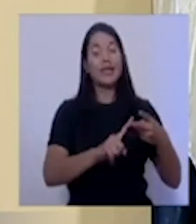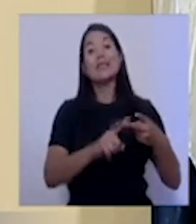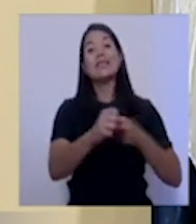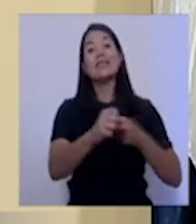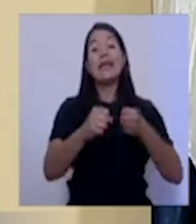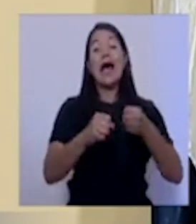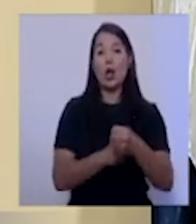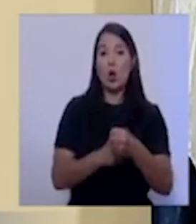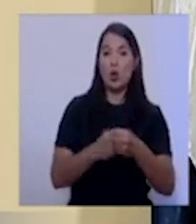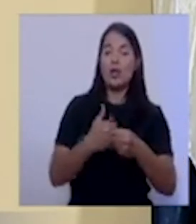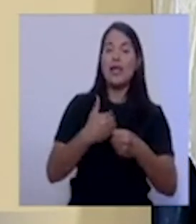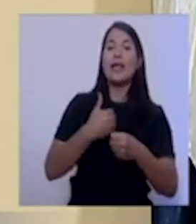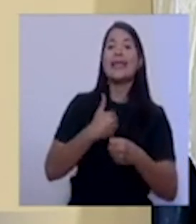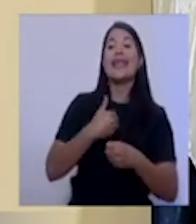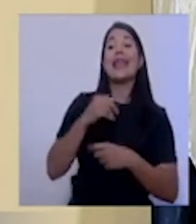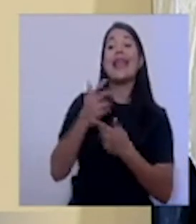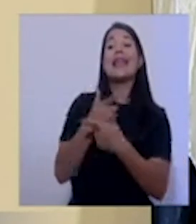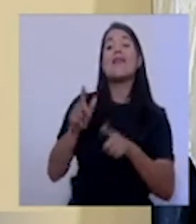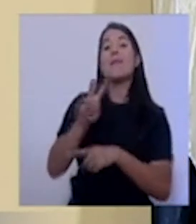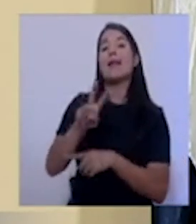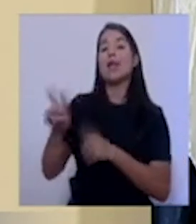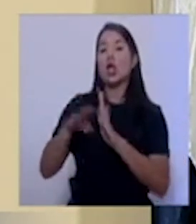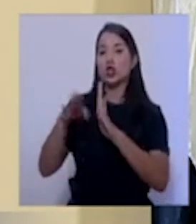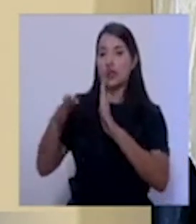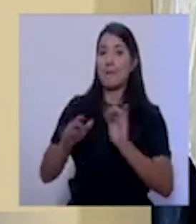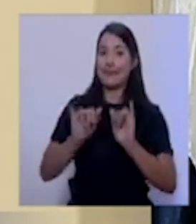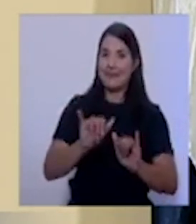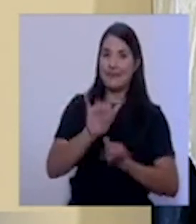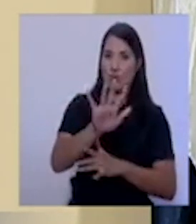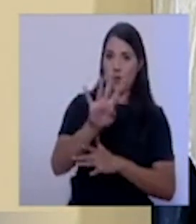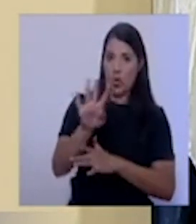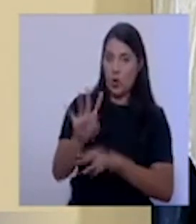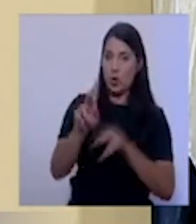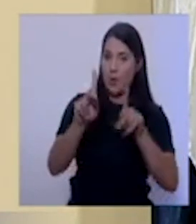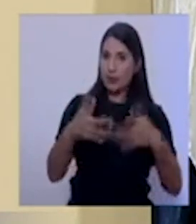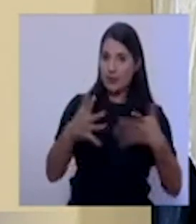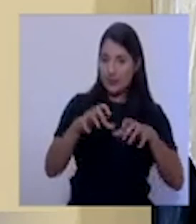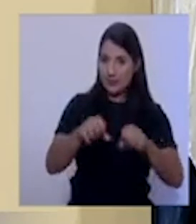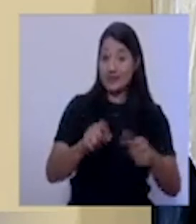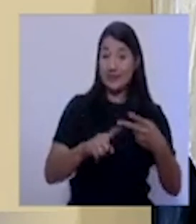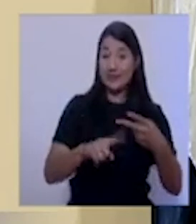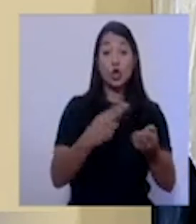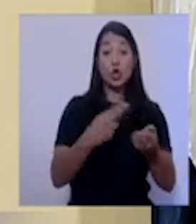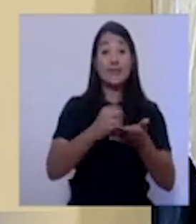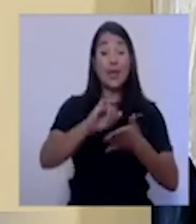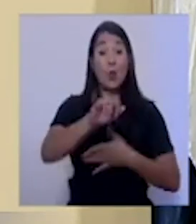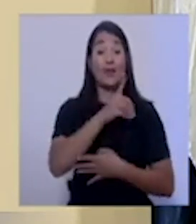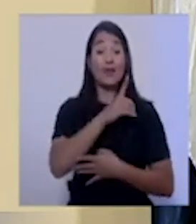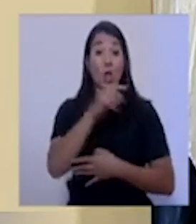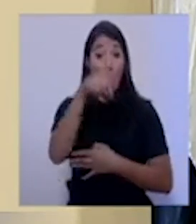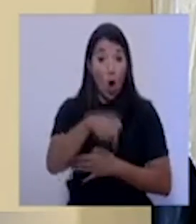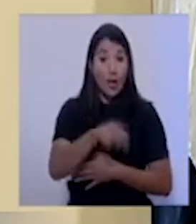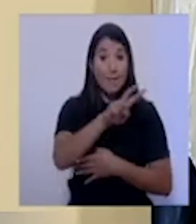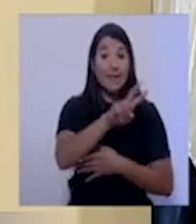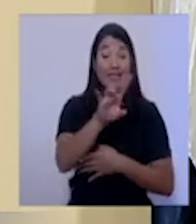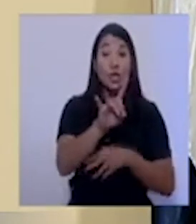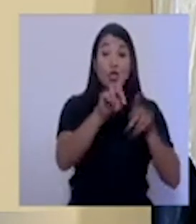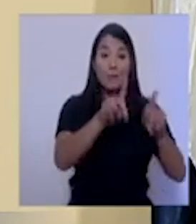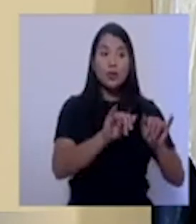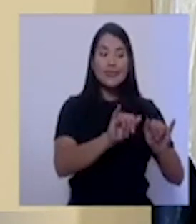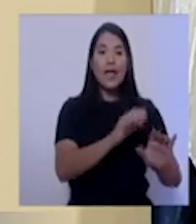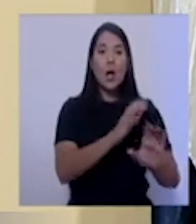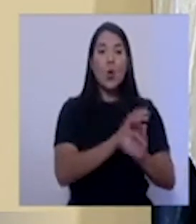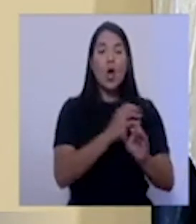hay 54 internados. En el Hospital San Juan de Dios, hoy, en la mañana, había 28 pacientes en la